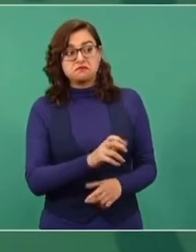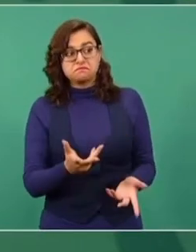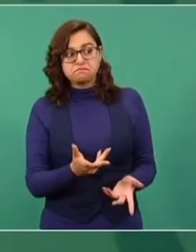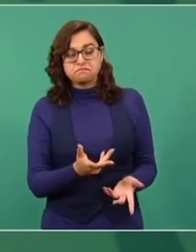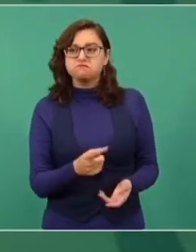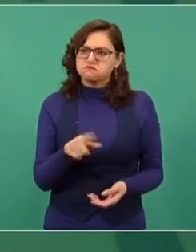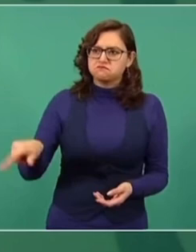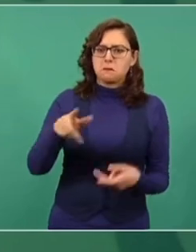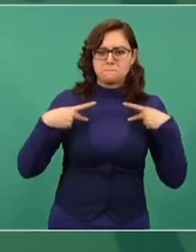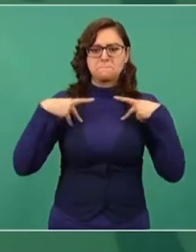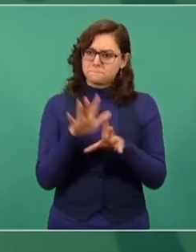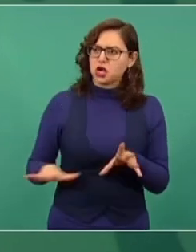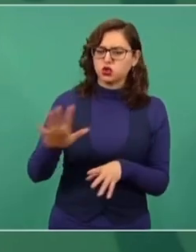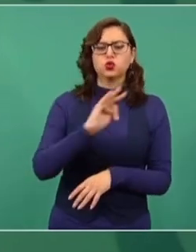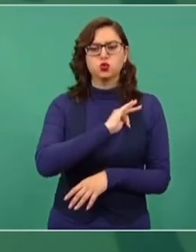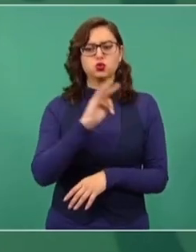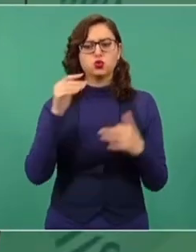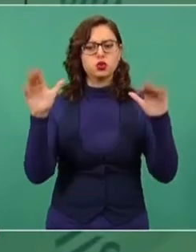la misma gente.